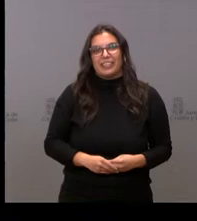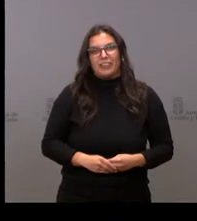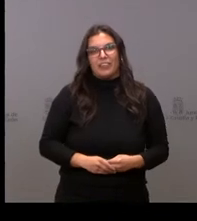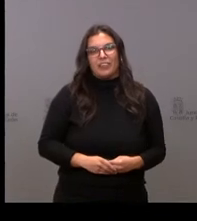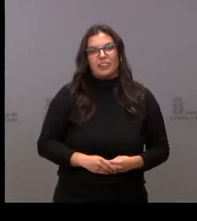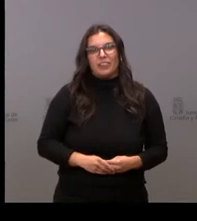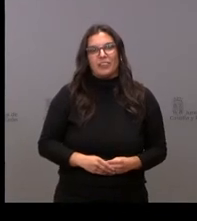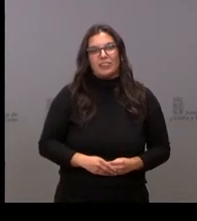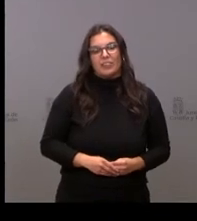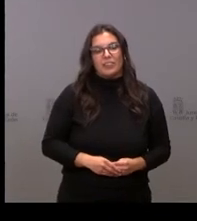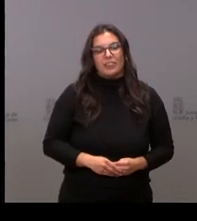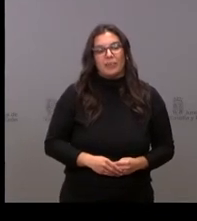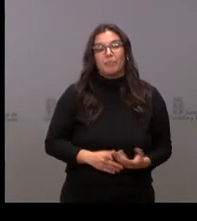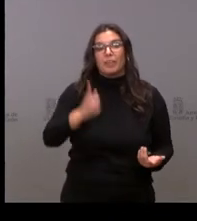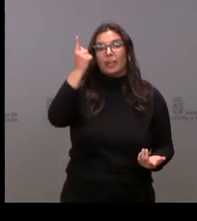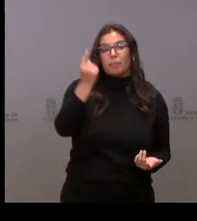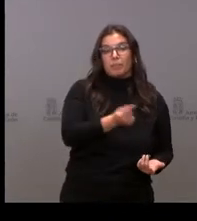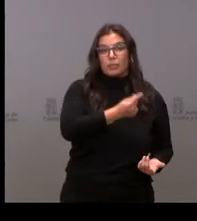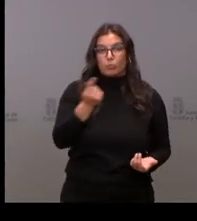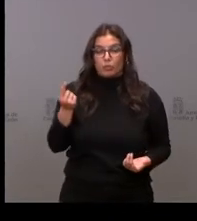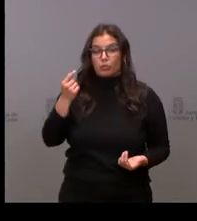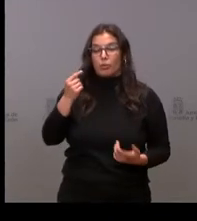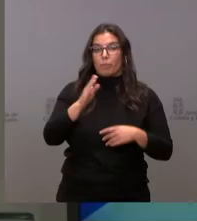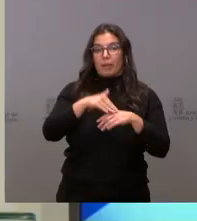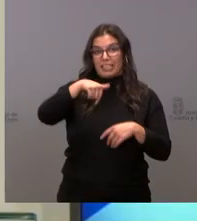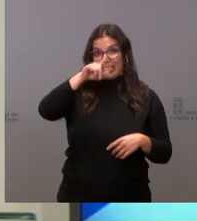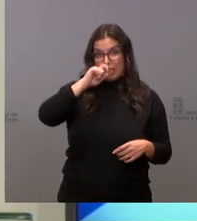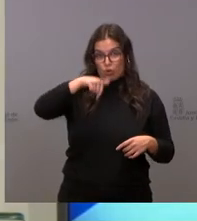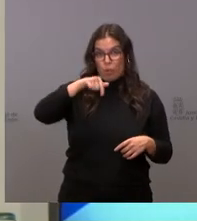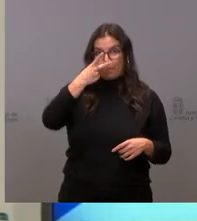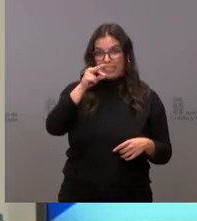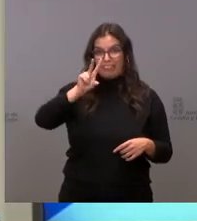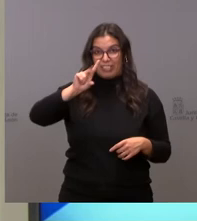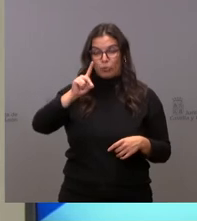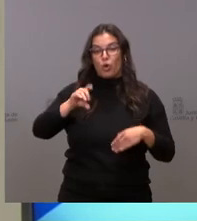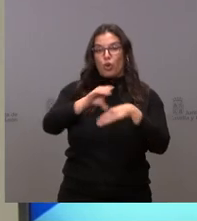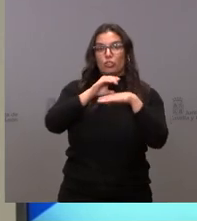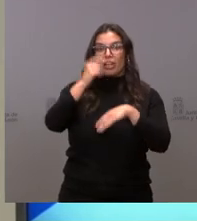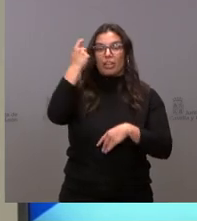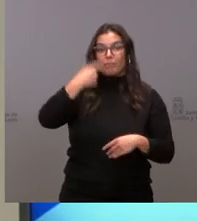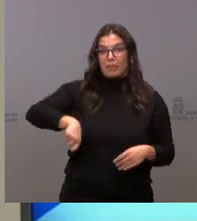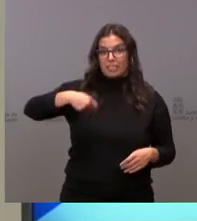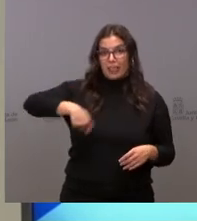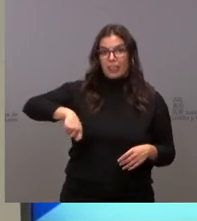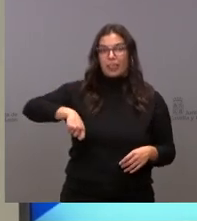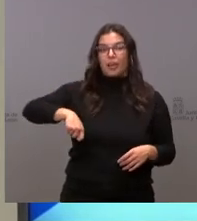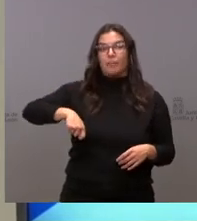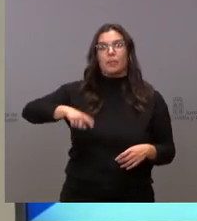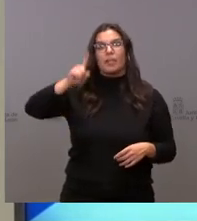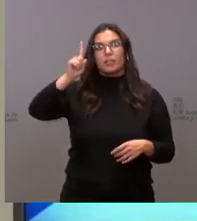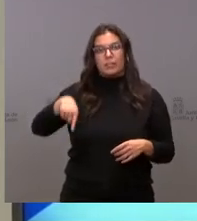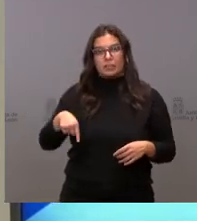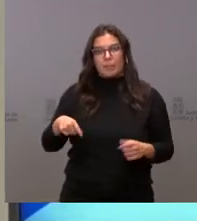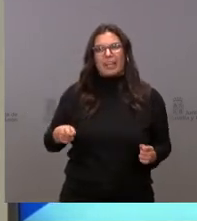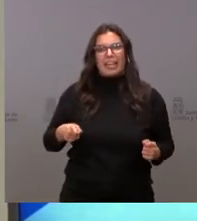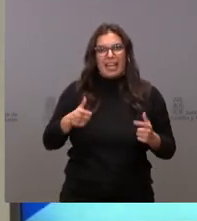pasado el presupuesto el ejercicio actual año 2021 la consejería de presidencia ha hecho también frente a una serie